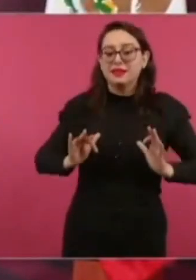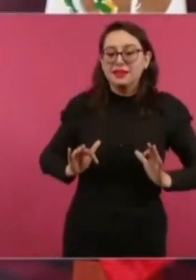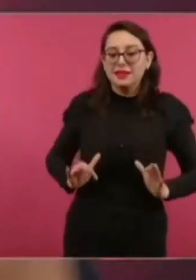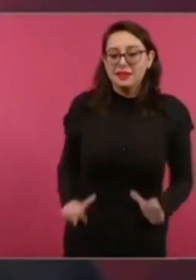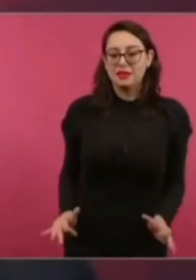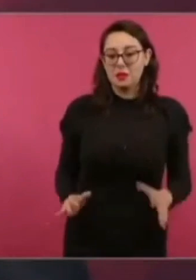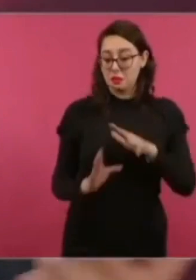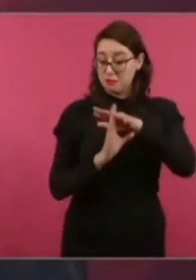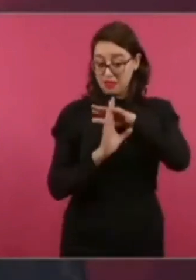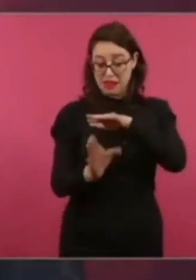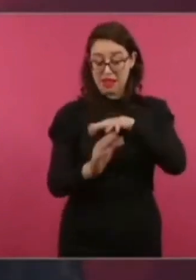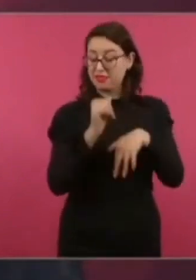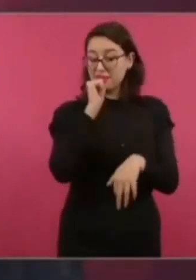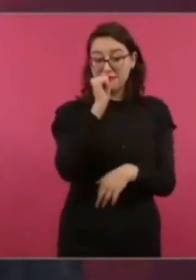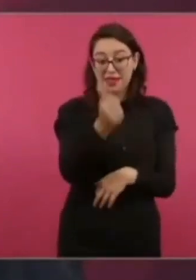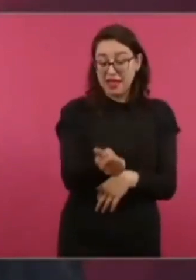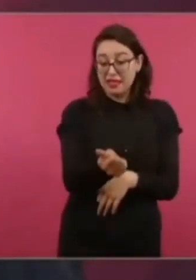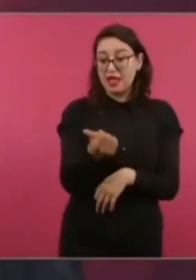eso no existía